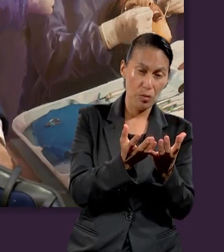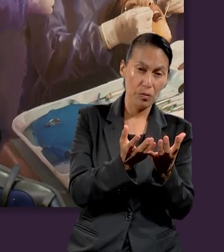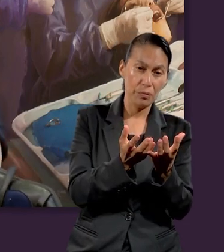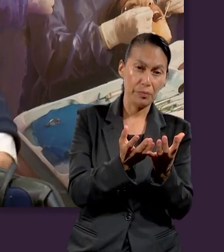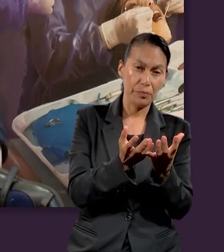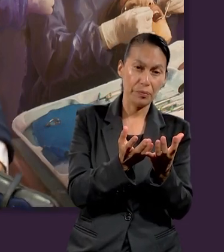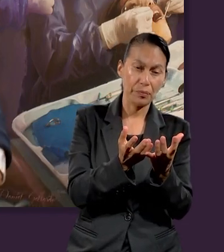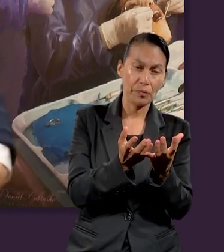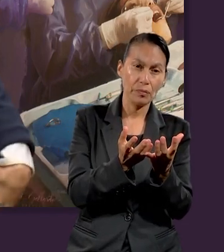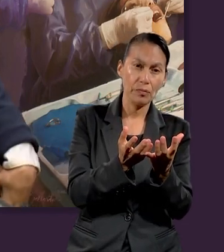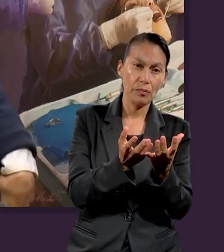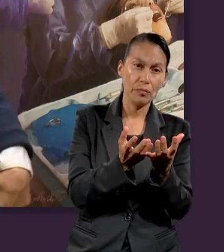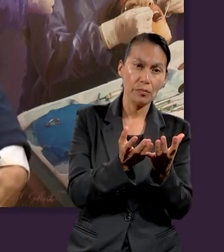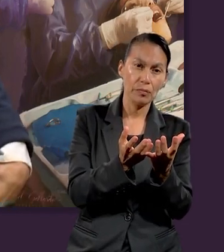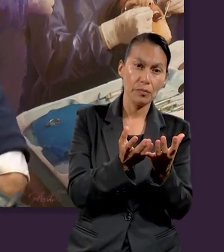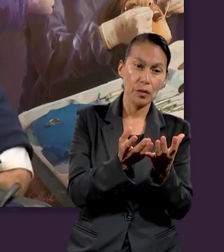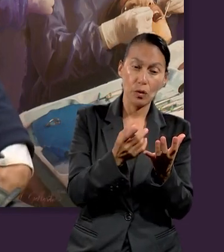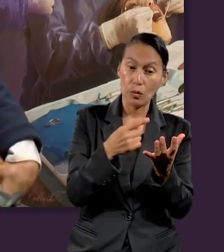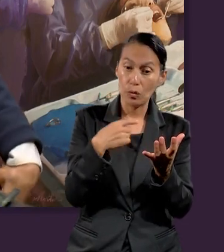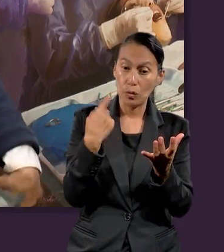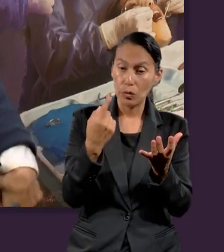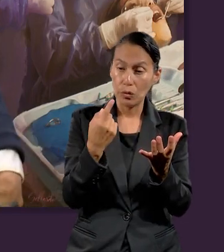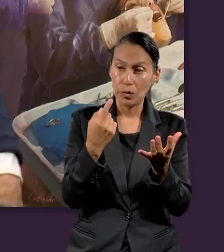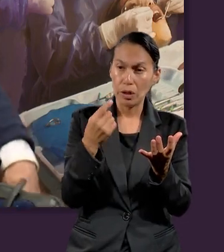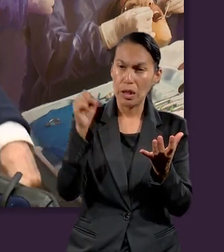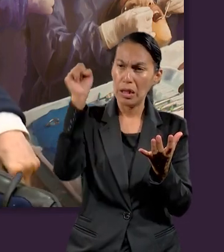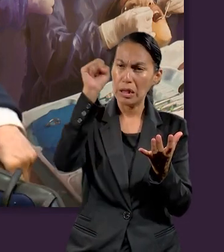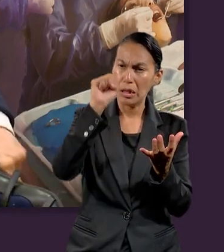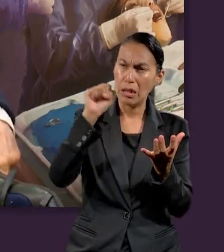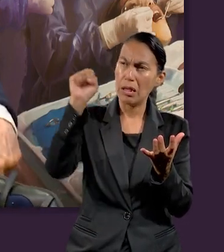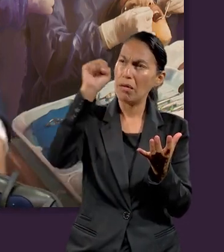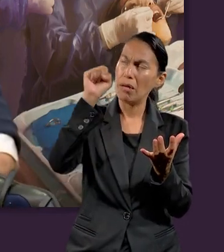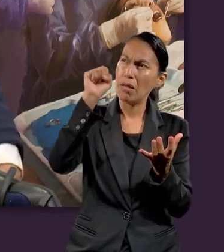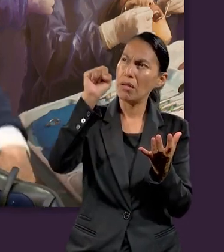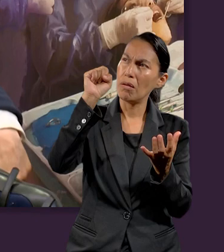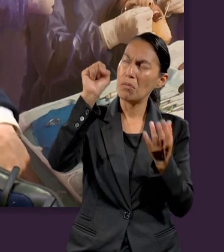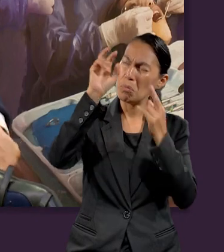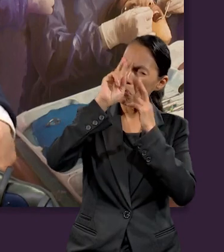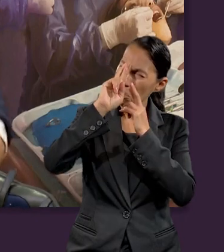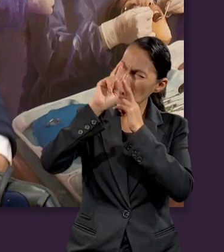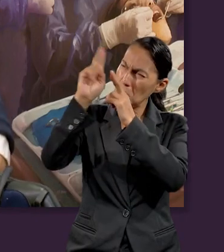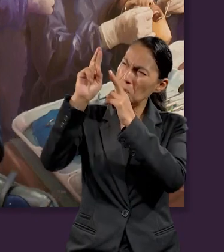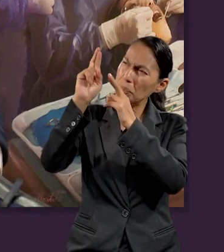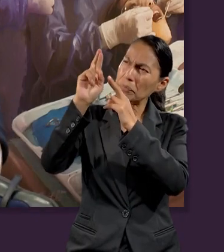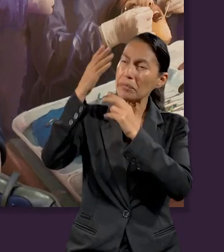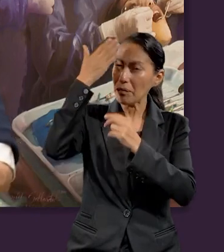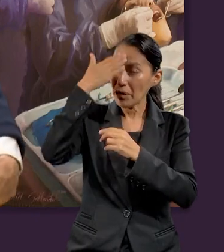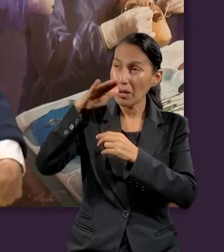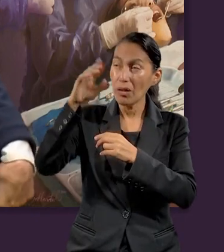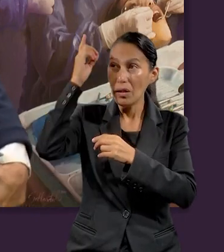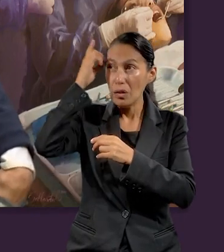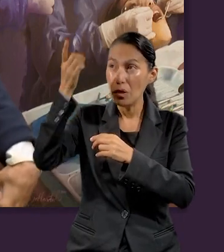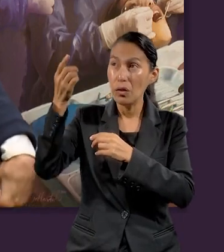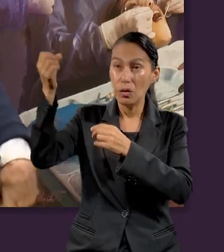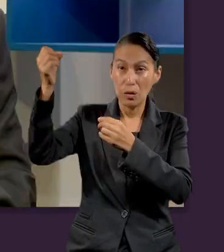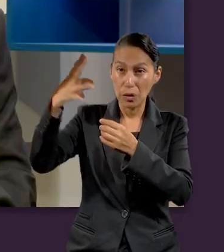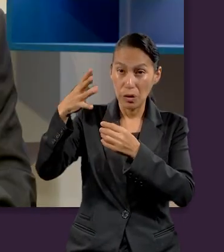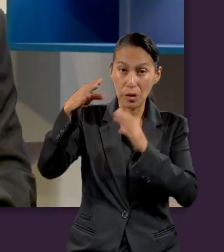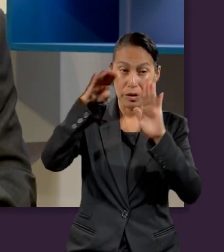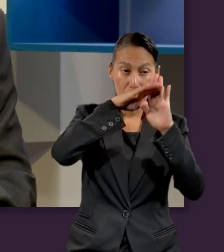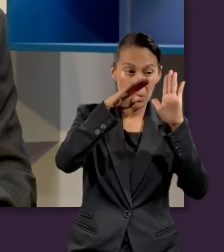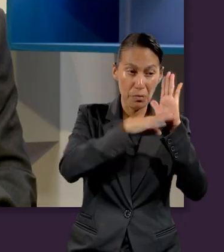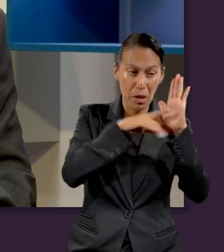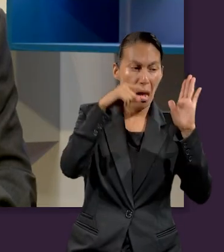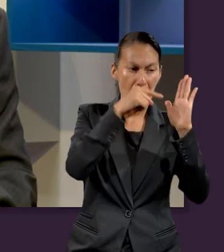mundial que podemos esperar el sábado como es. Y fue creada en los